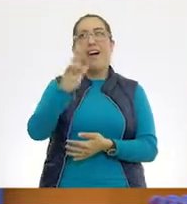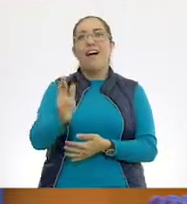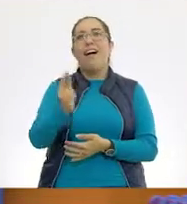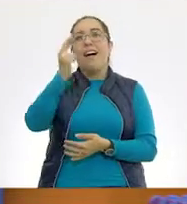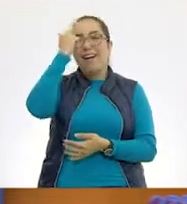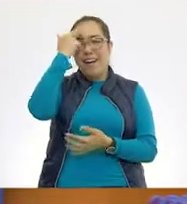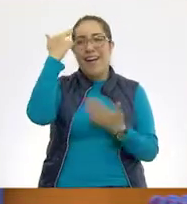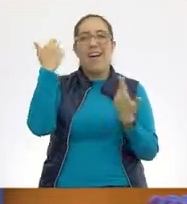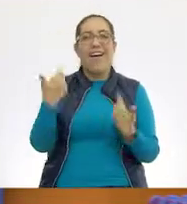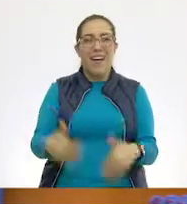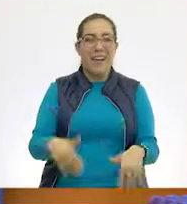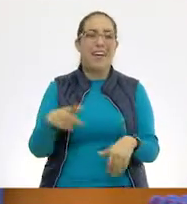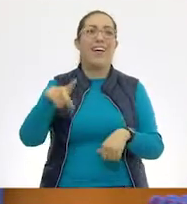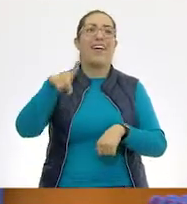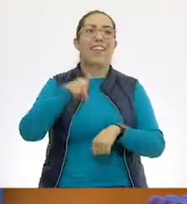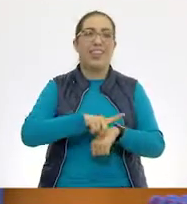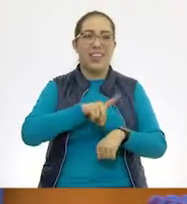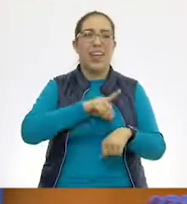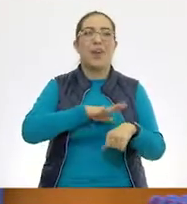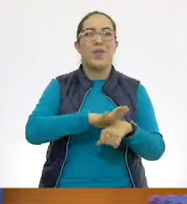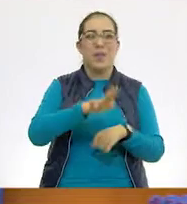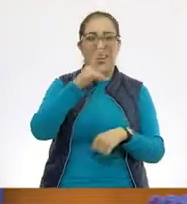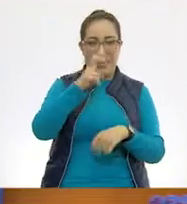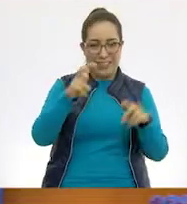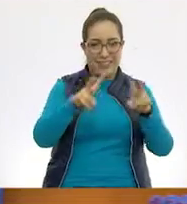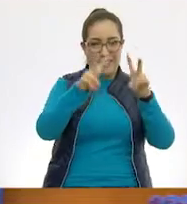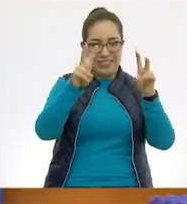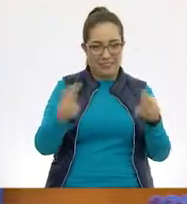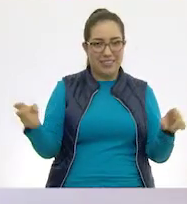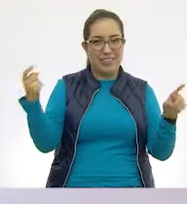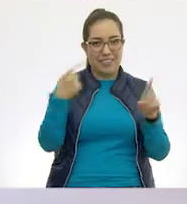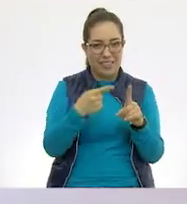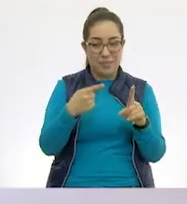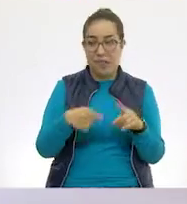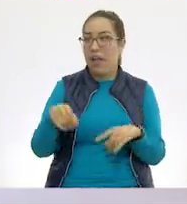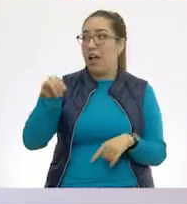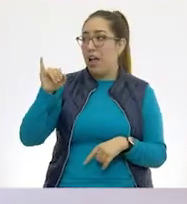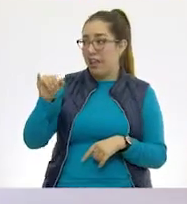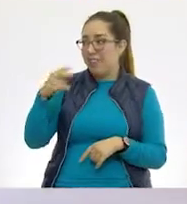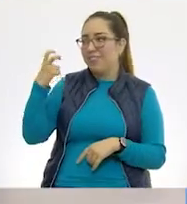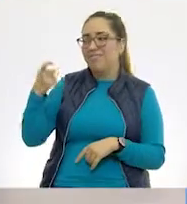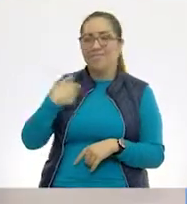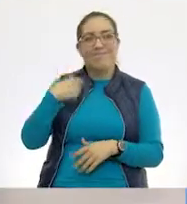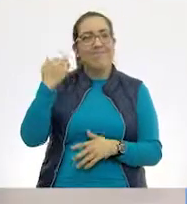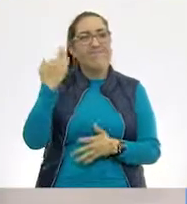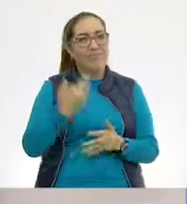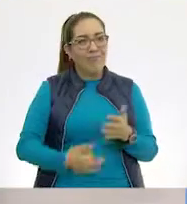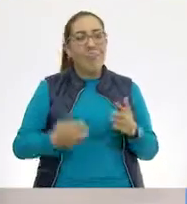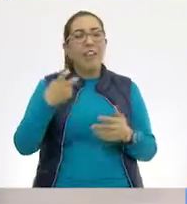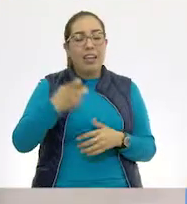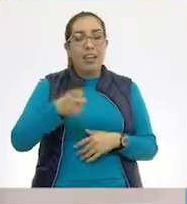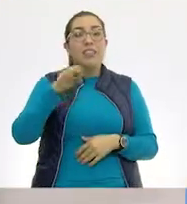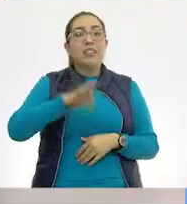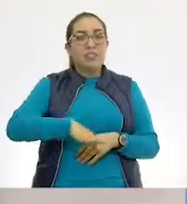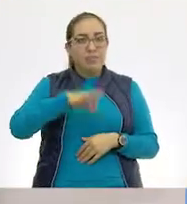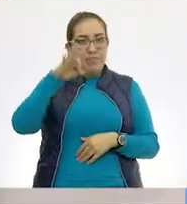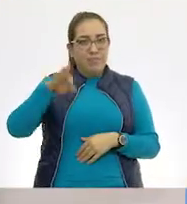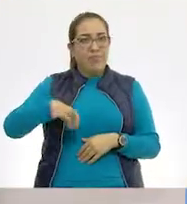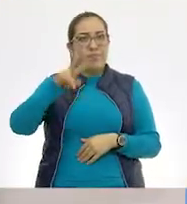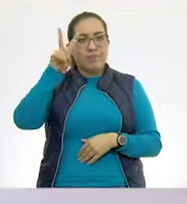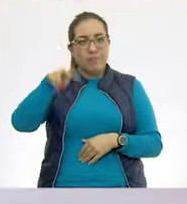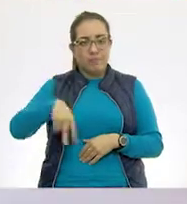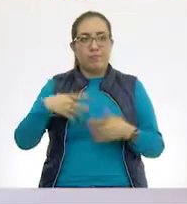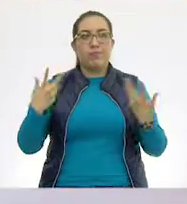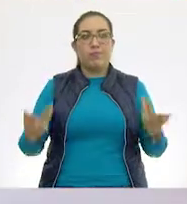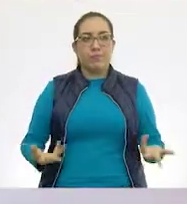qué día vimos ese tema. ¿no crees? Eso me faltaba, maestra, ponerle la fecha. Es Exacto.